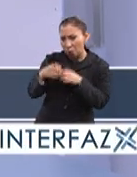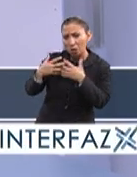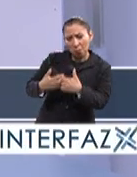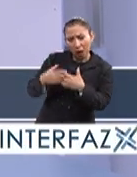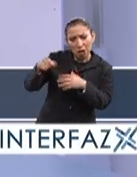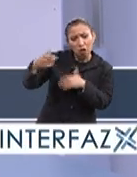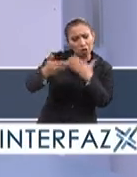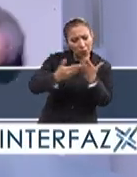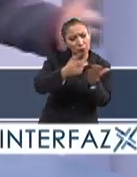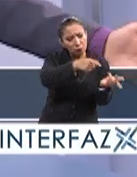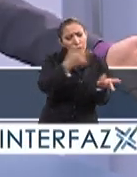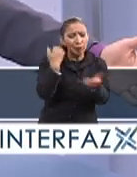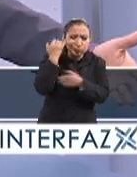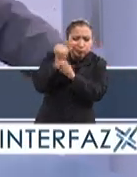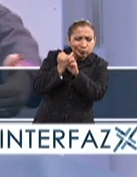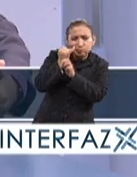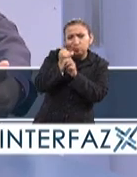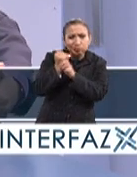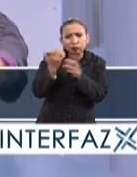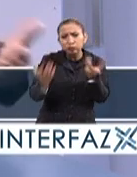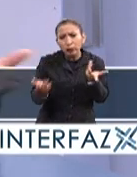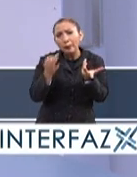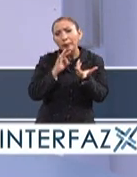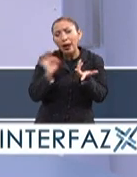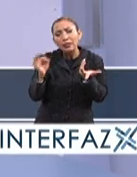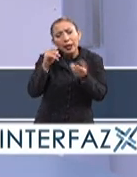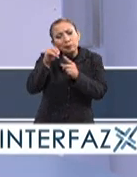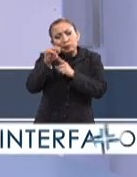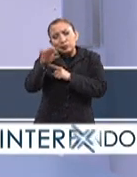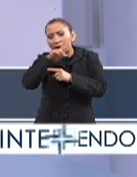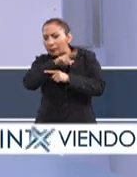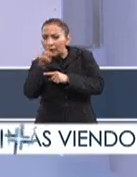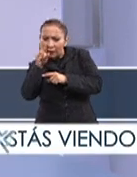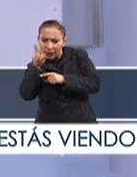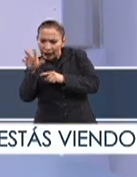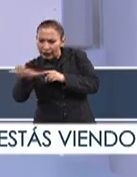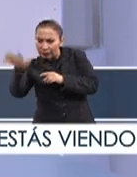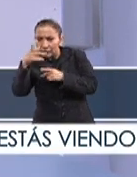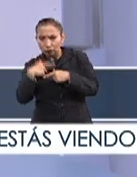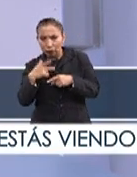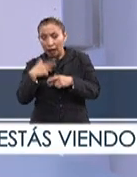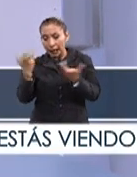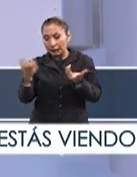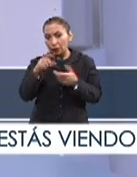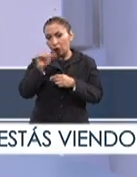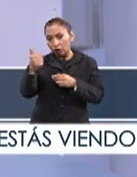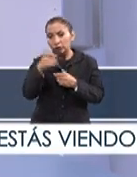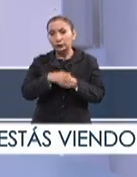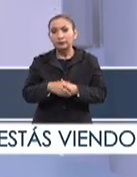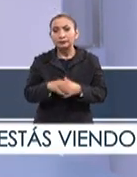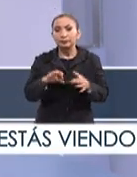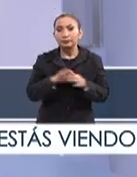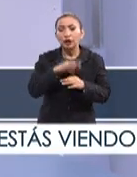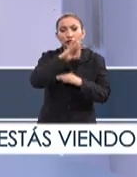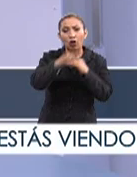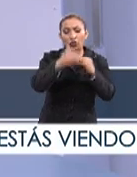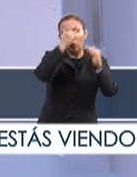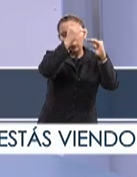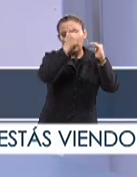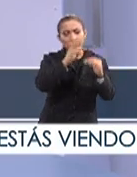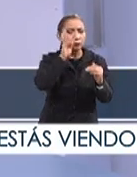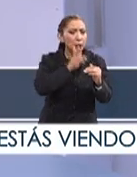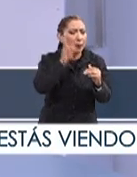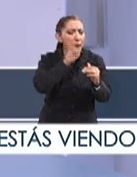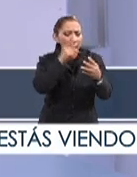que podemos poner al servicio de cosas que se traslade el impacto rápidamente a la sociedad. Entonces era el otro componente, hacer todo el set de